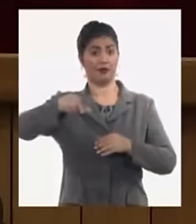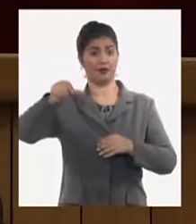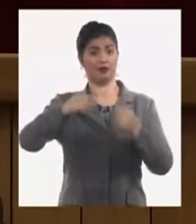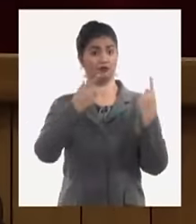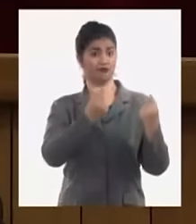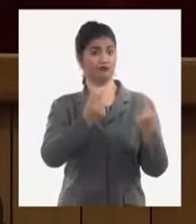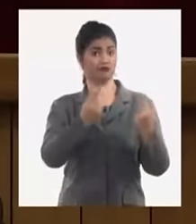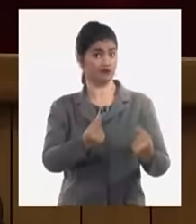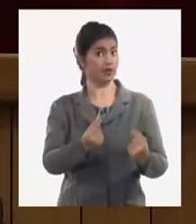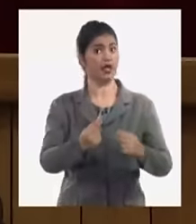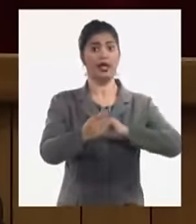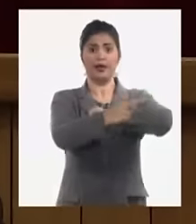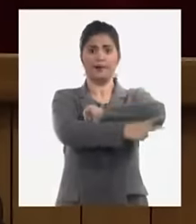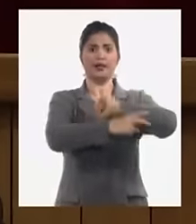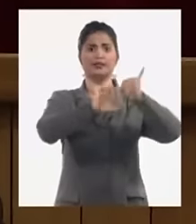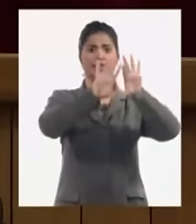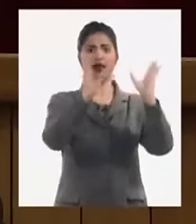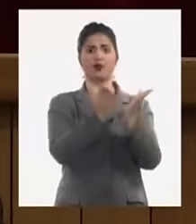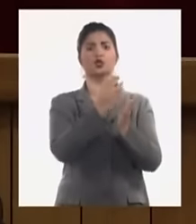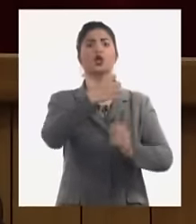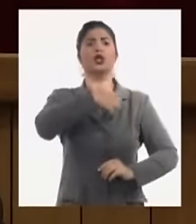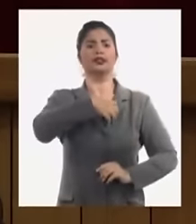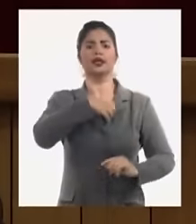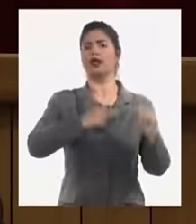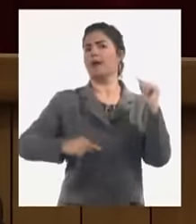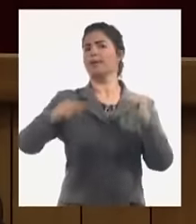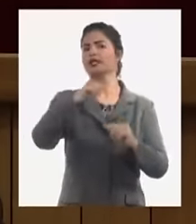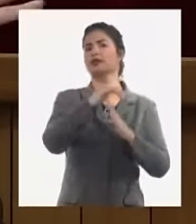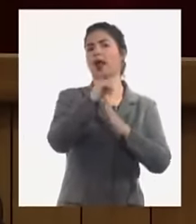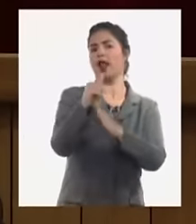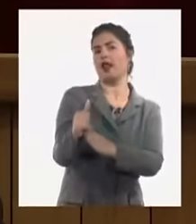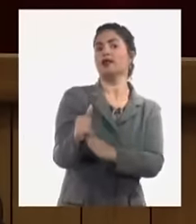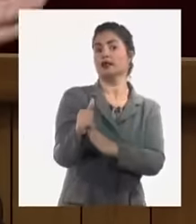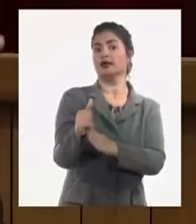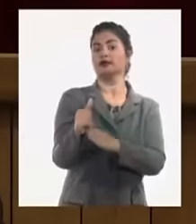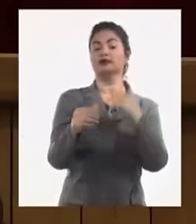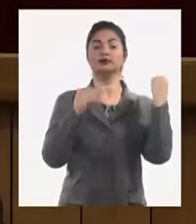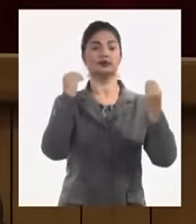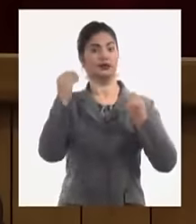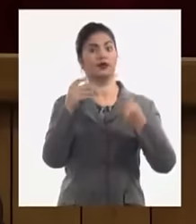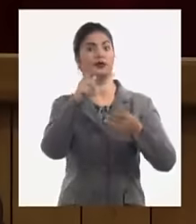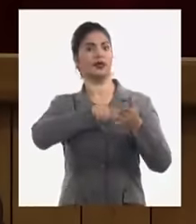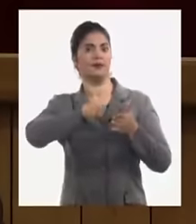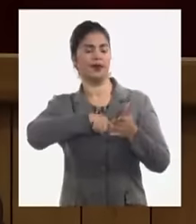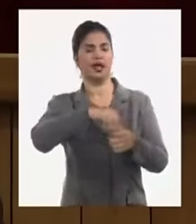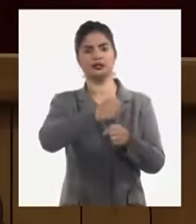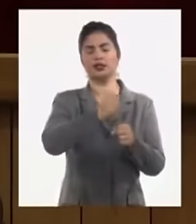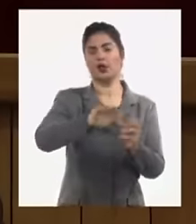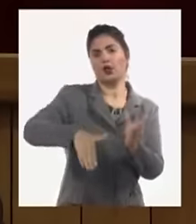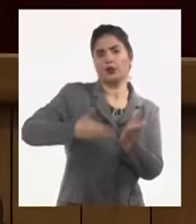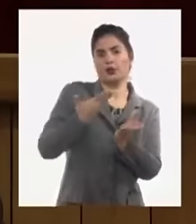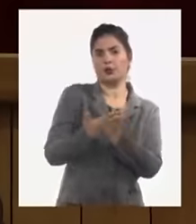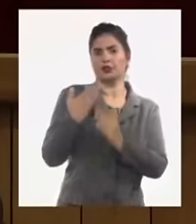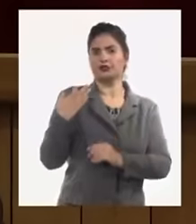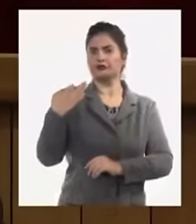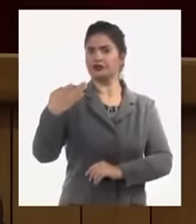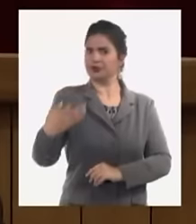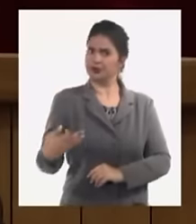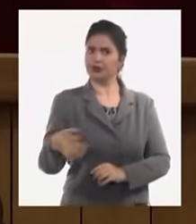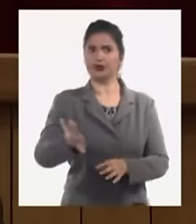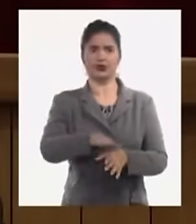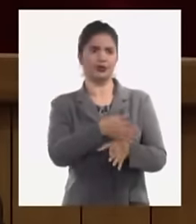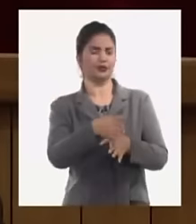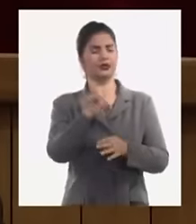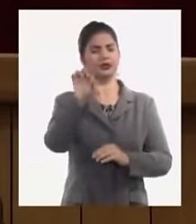grandes holding tienen su cabeza que analizan estrategias sinergias en varios sectores